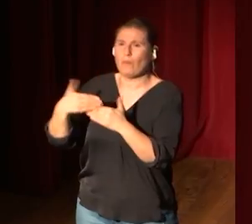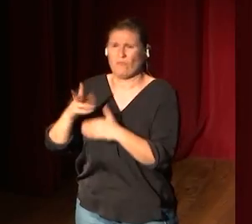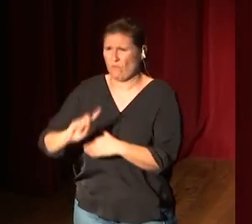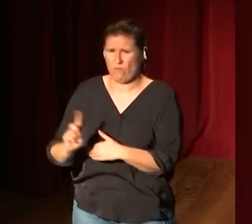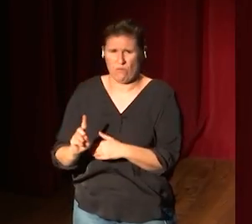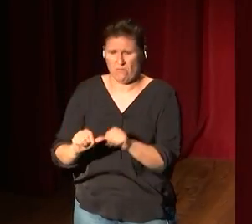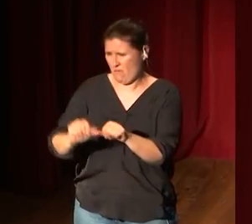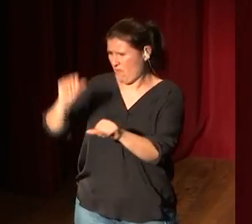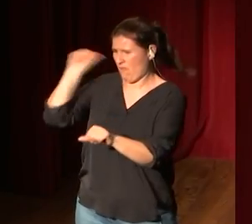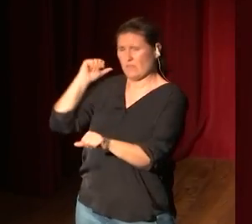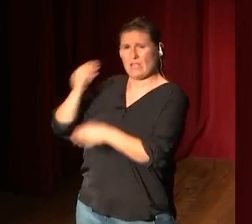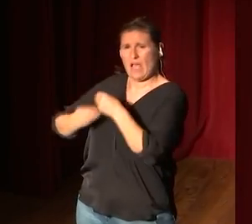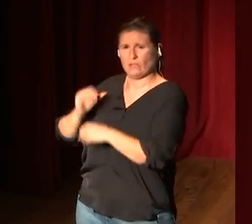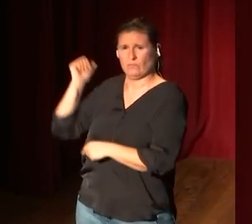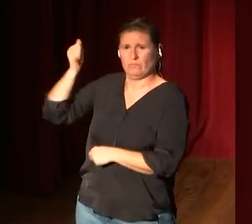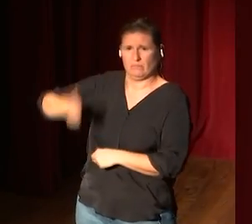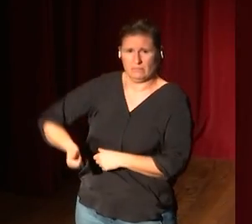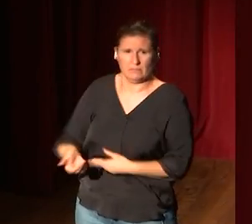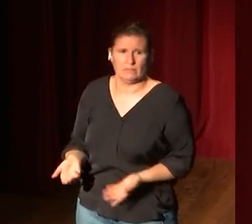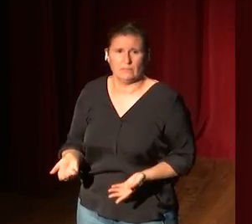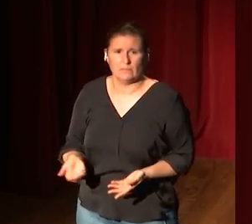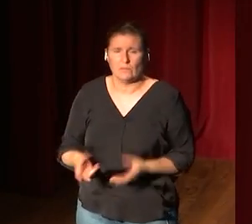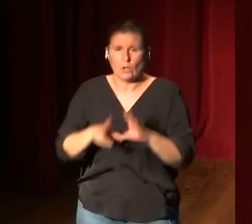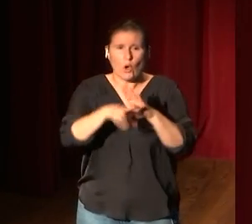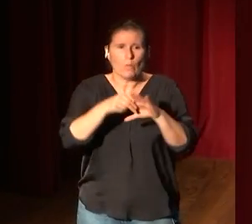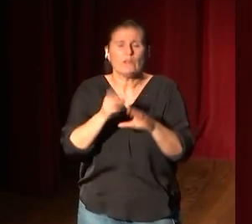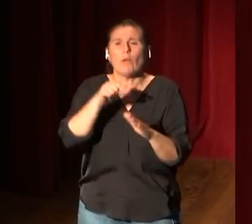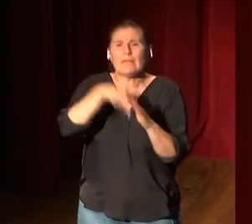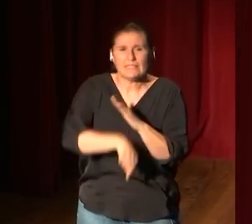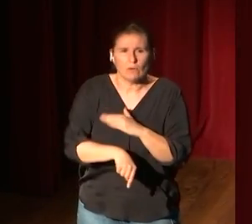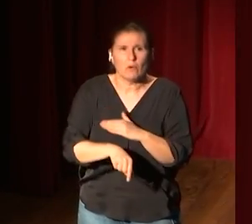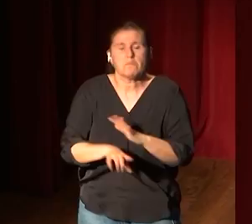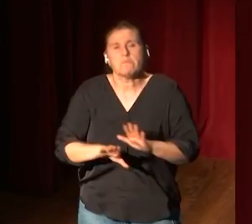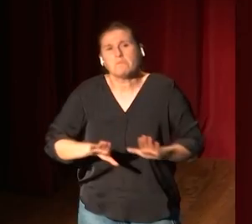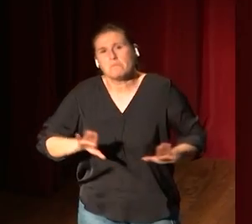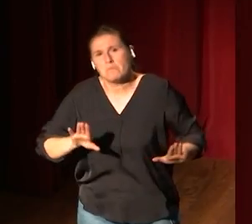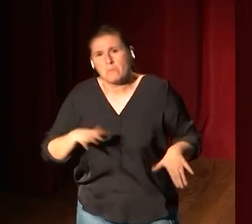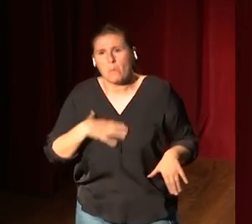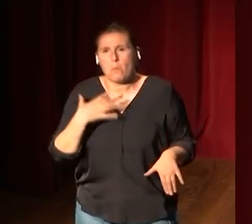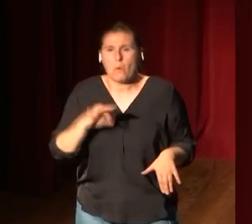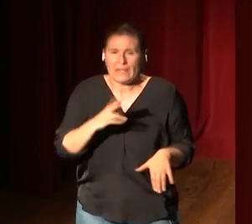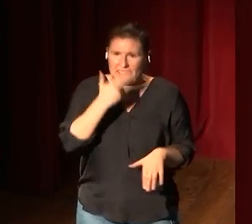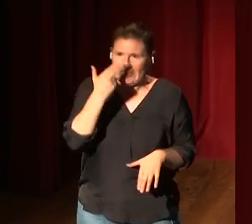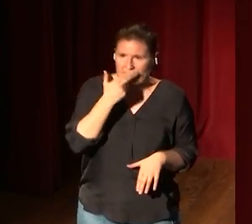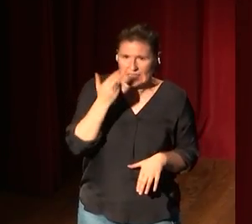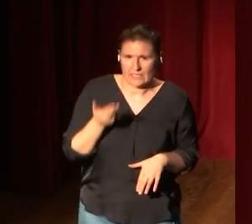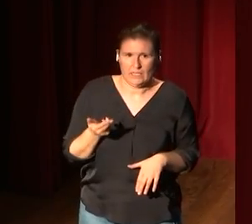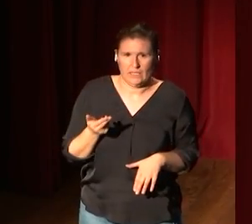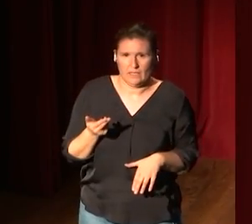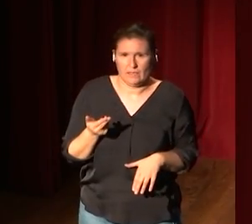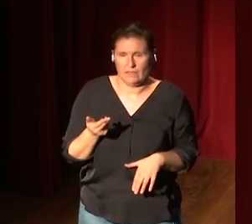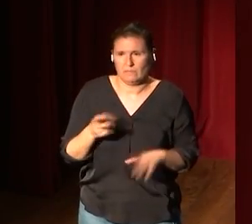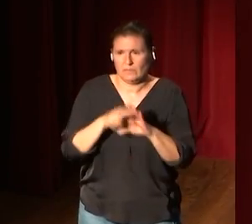se lleva haciéndose toda la vida y que un vídeo inmersivo, pues a lo mejor puede ser interesante, pero